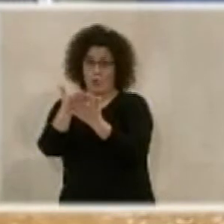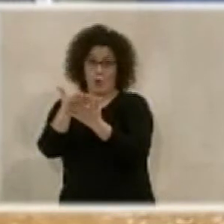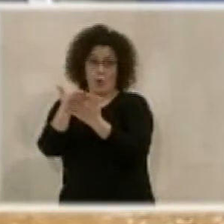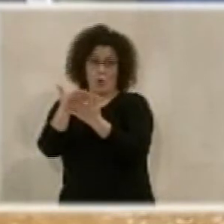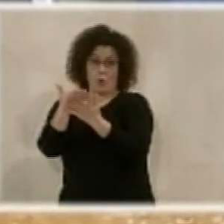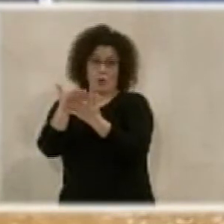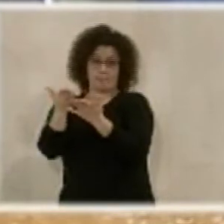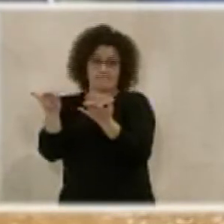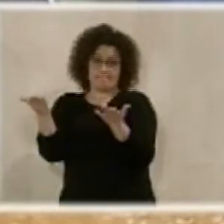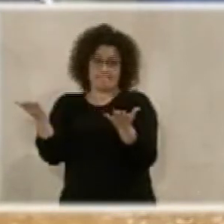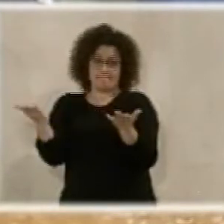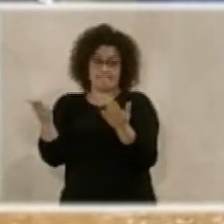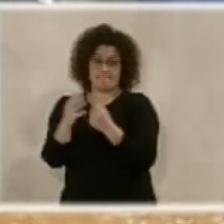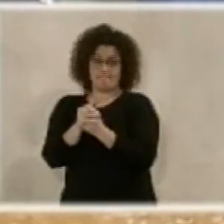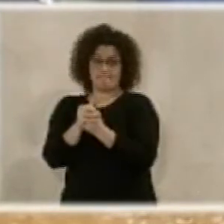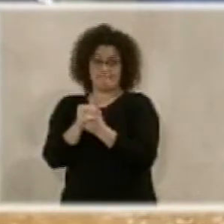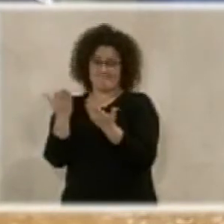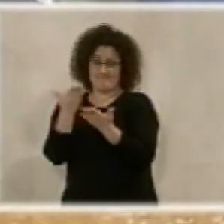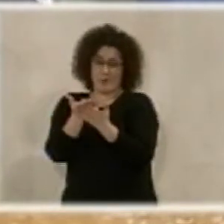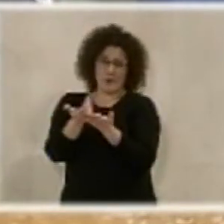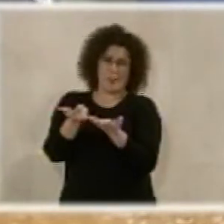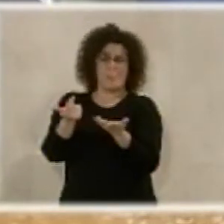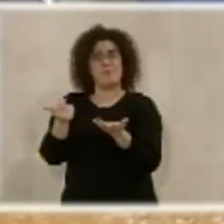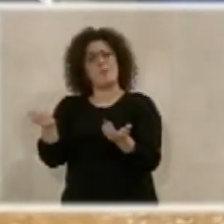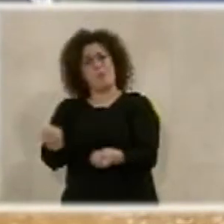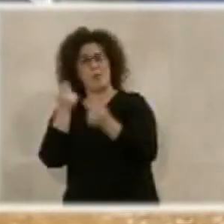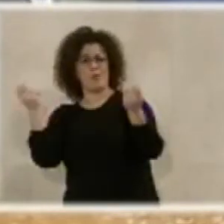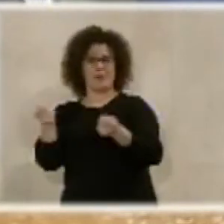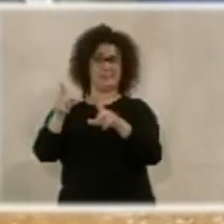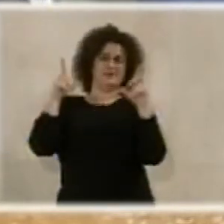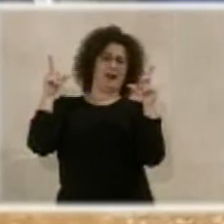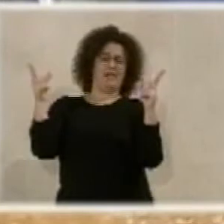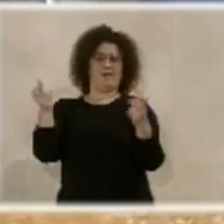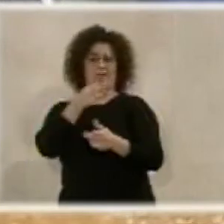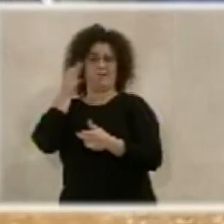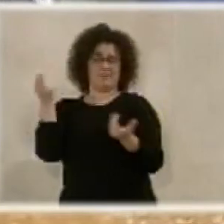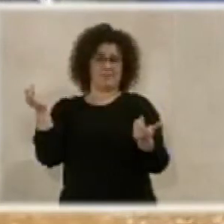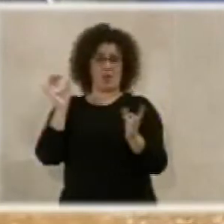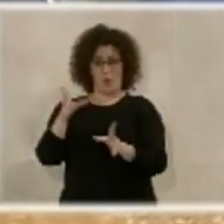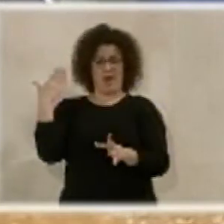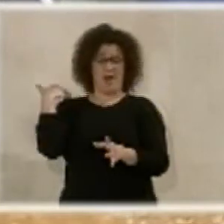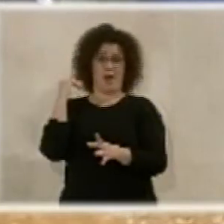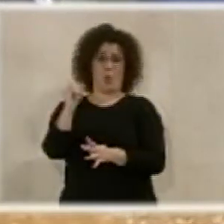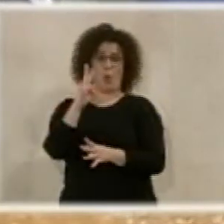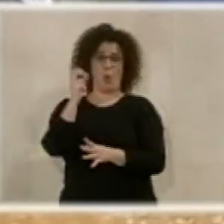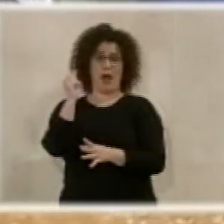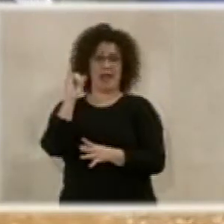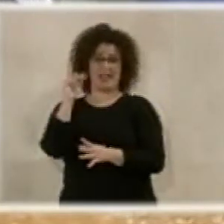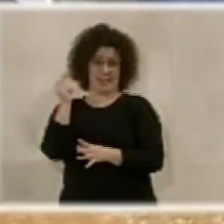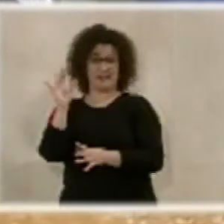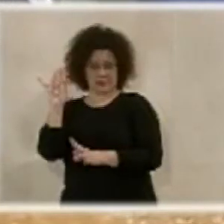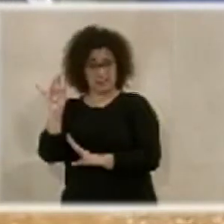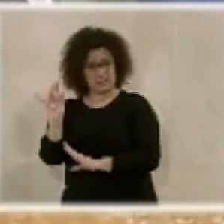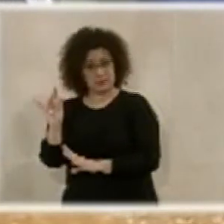no populista, oportunista, como fue la de la Juáida. Sí,